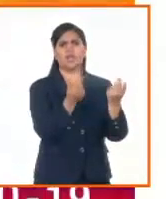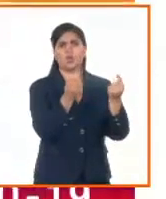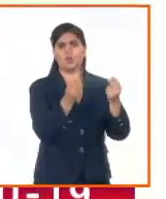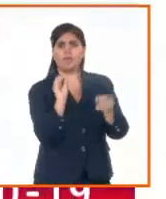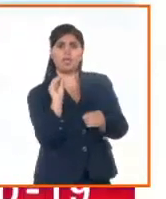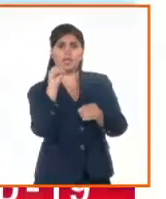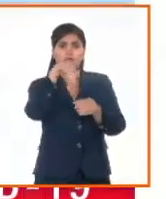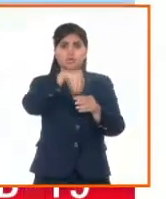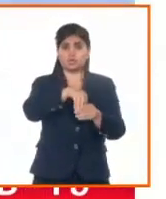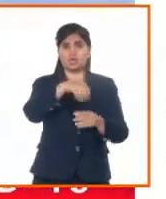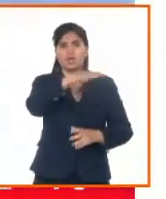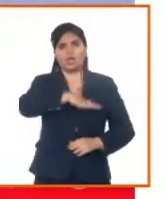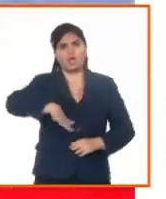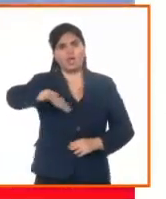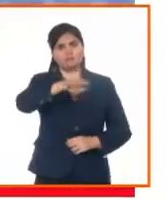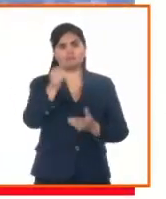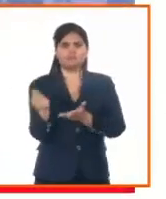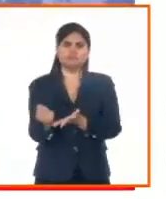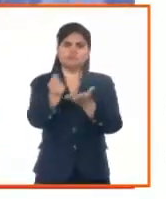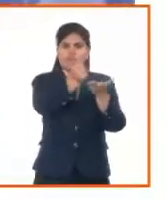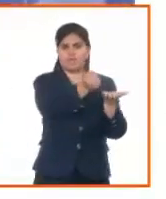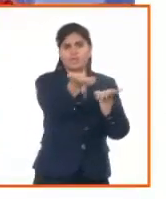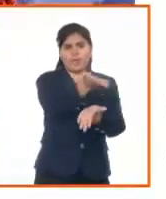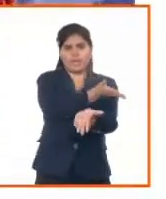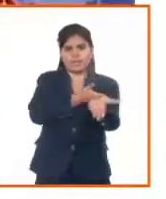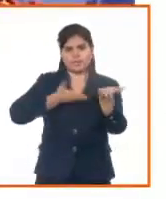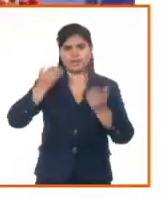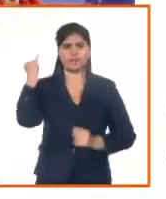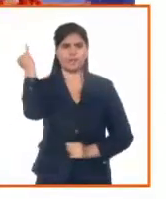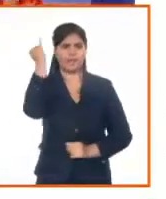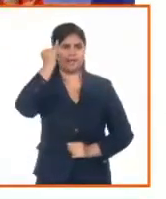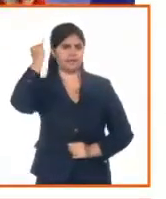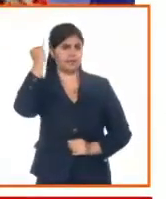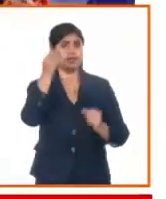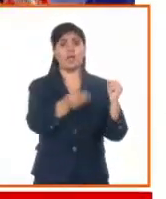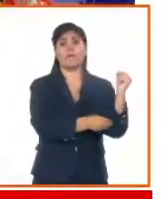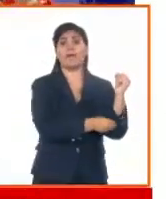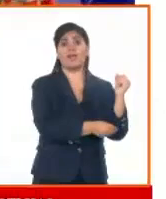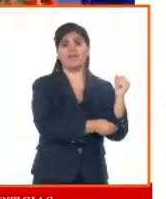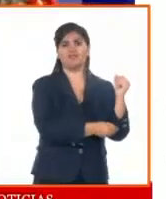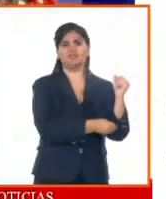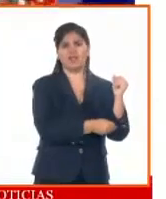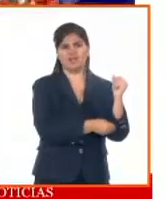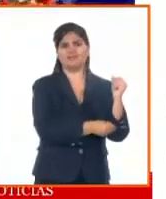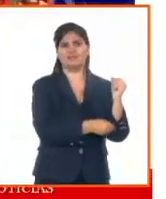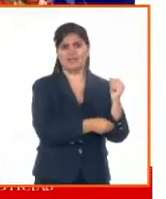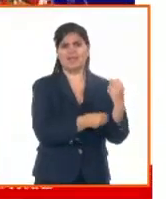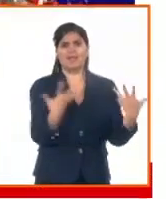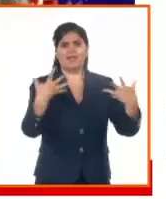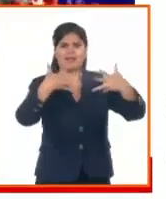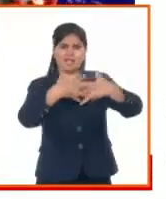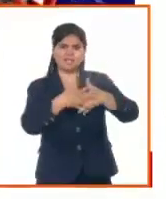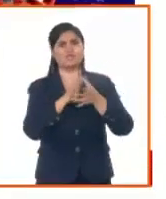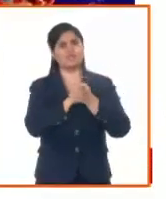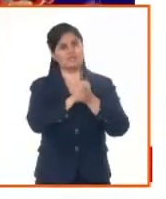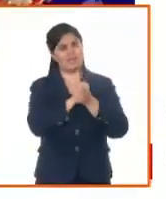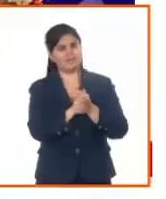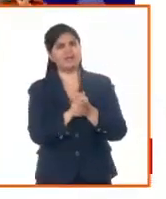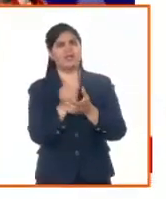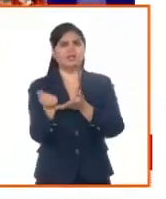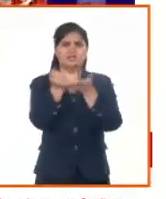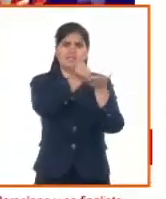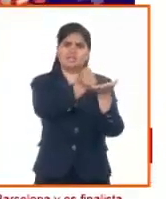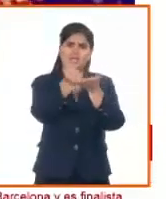inclusión, la solidaridad y la cooperación internacional para encontrar alternativas a un mejor acceso físico y